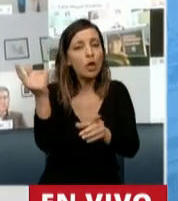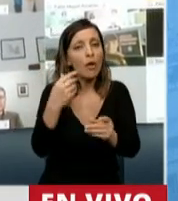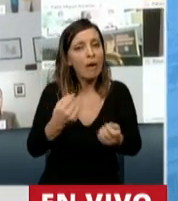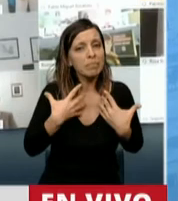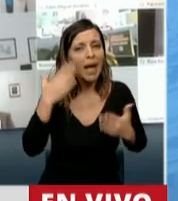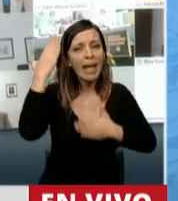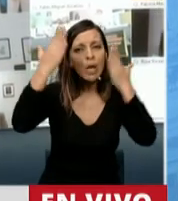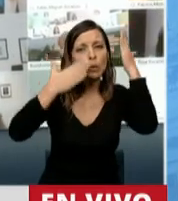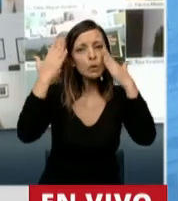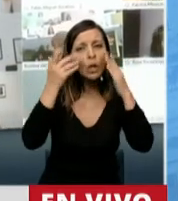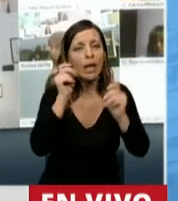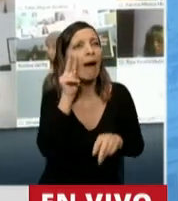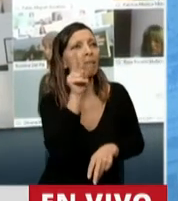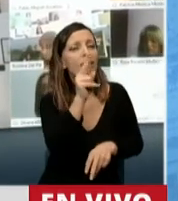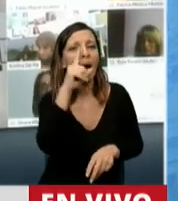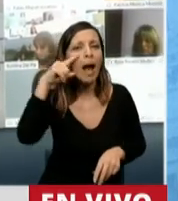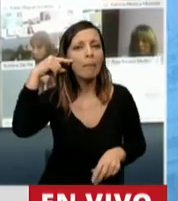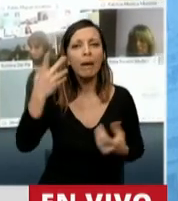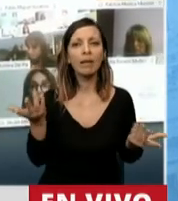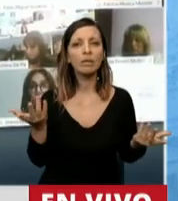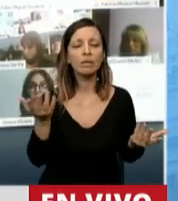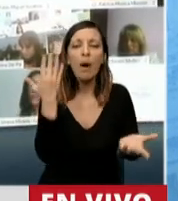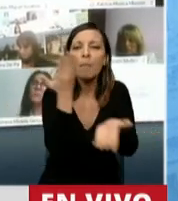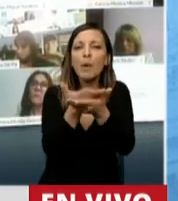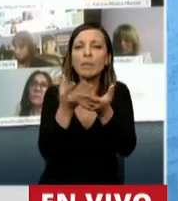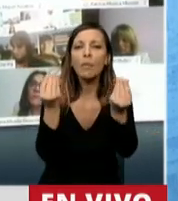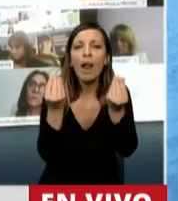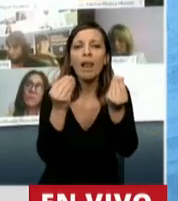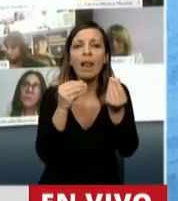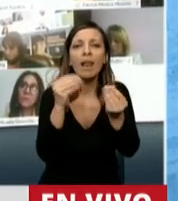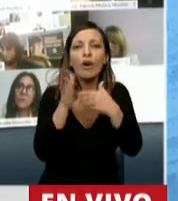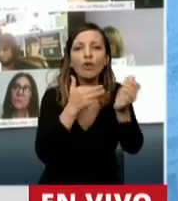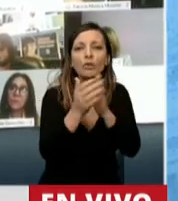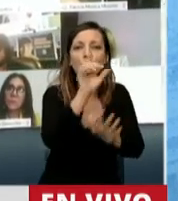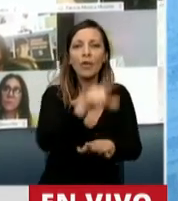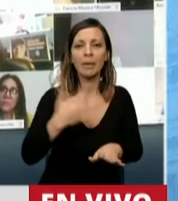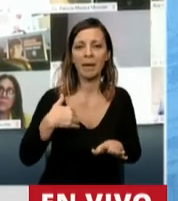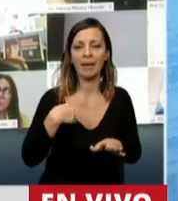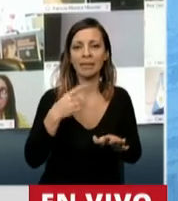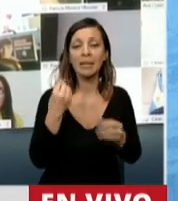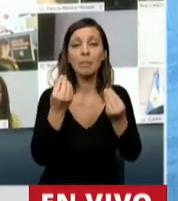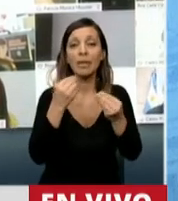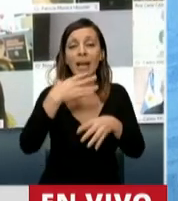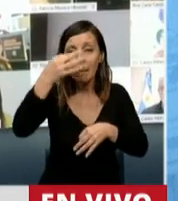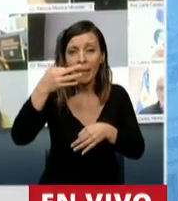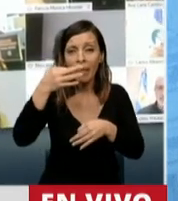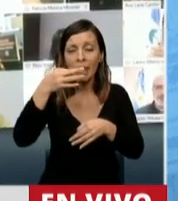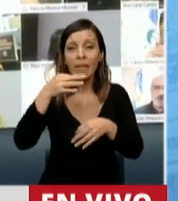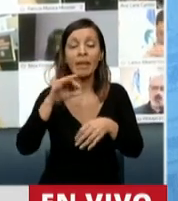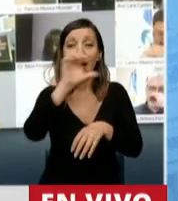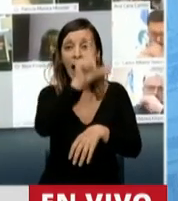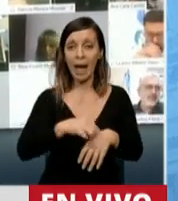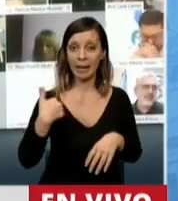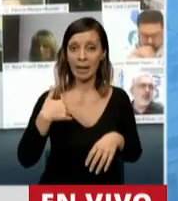el Presidente de la Nación. Porque nos propone construir un país federal. El norte grande argentino necesita,